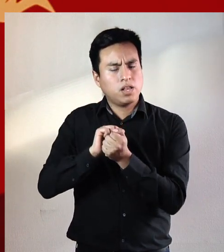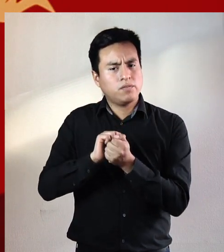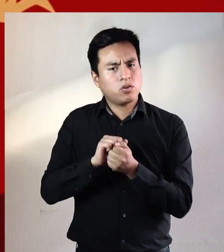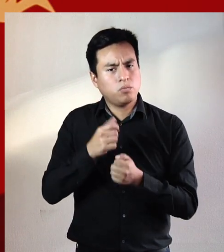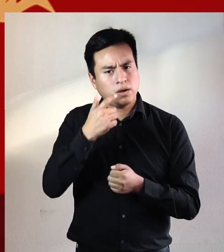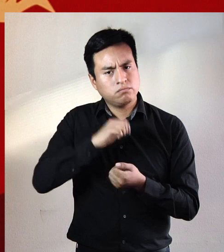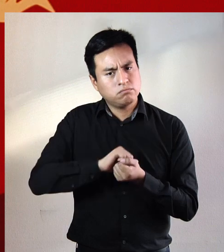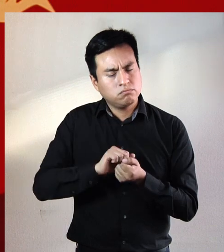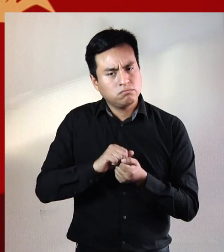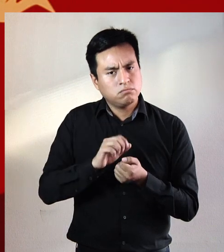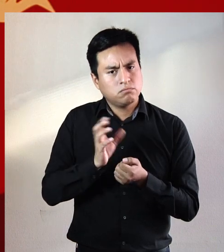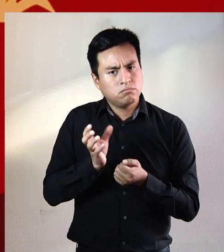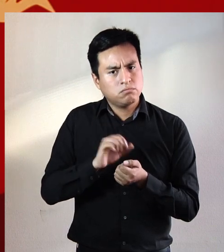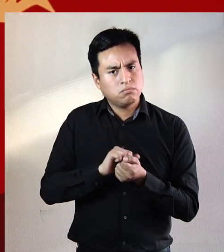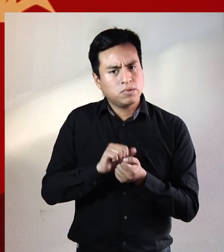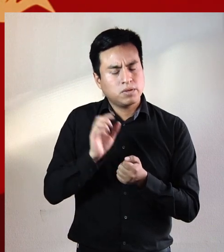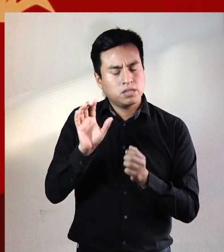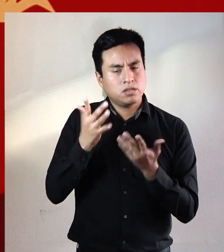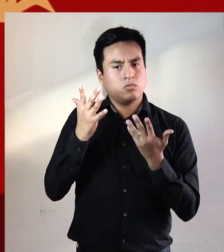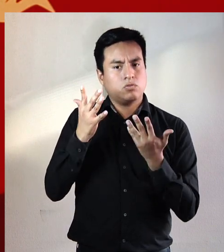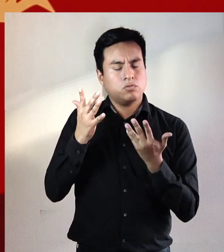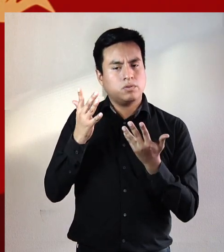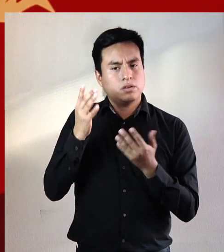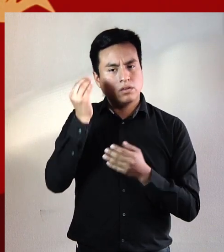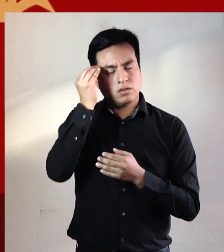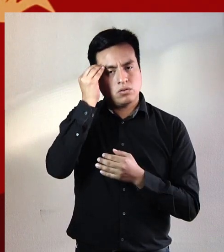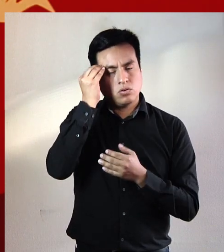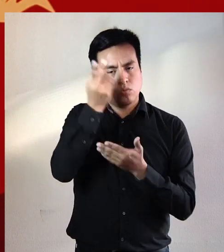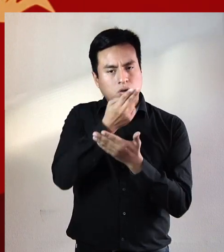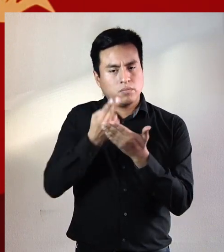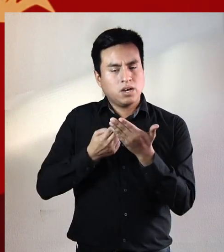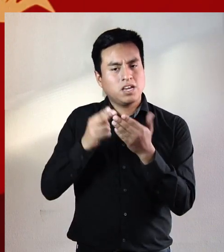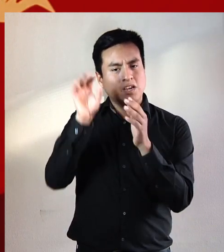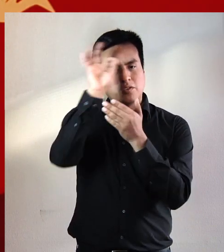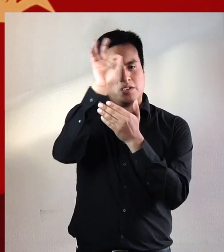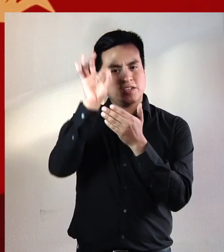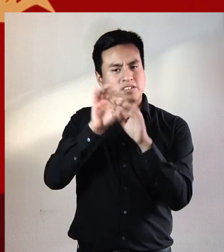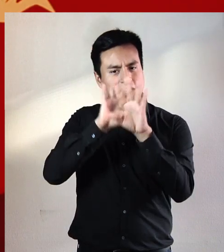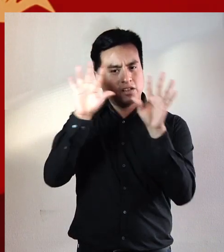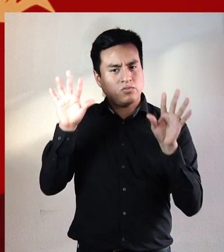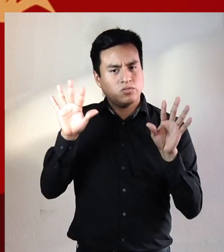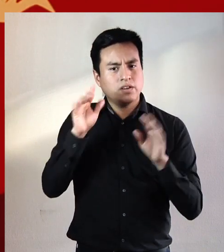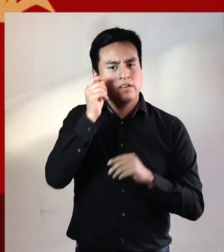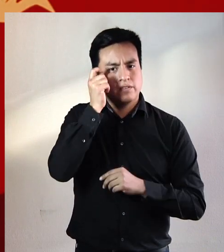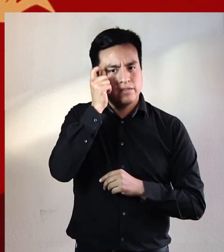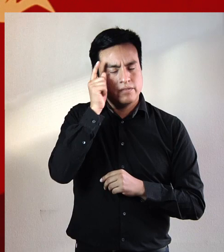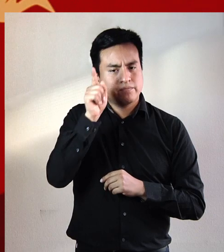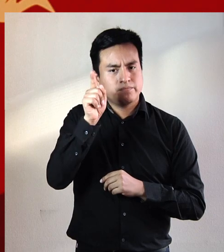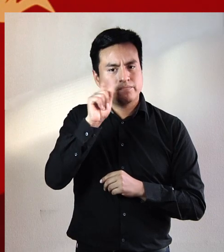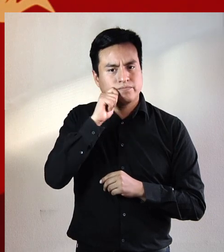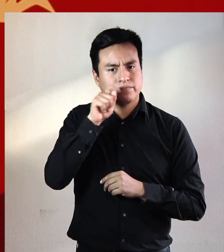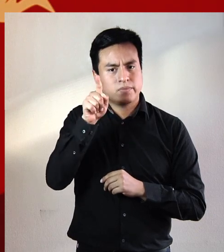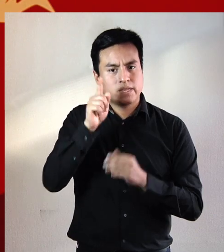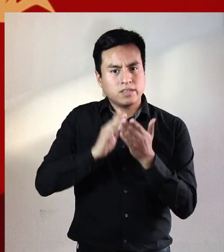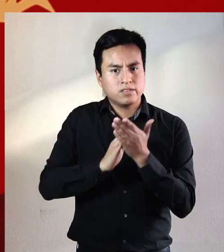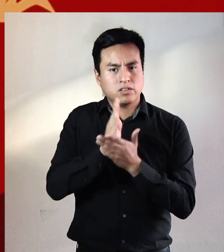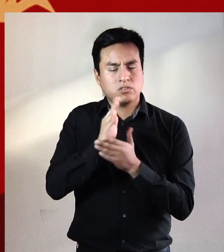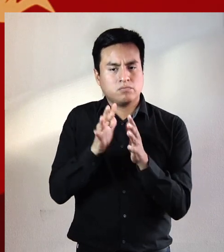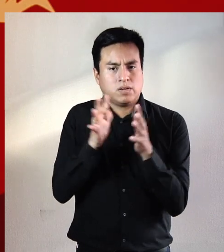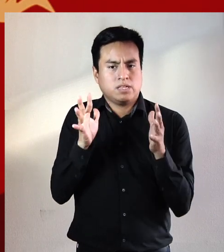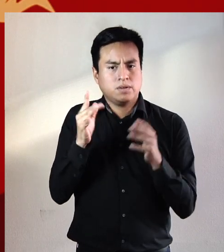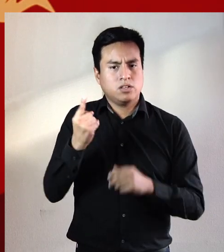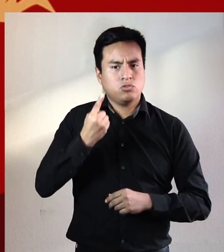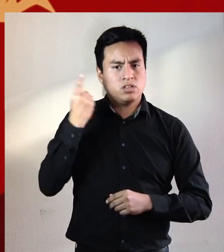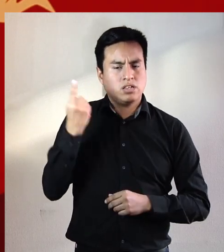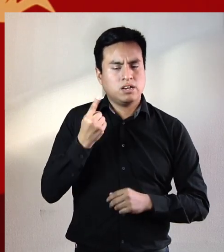nombre de un jabón para lavar ropa e imaginé de golpe un poema escribiéndose en el cielo entendí entonces que aquello que se había